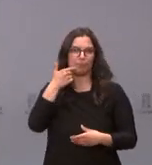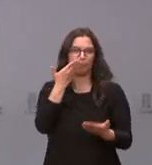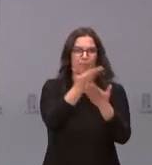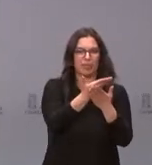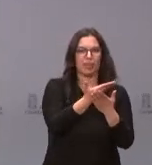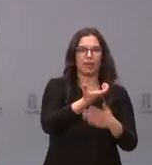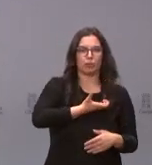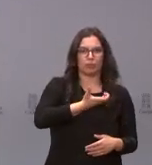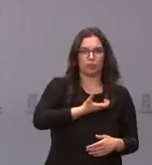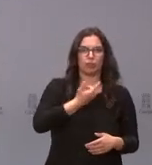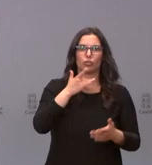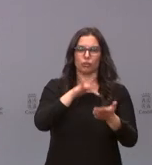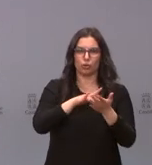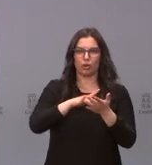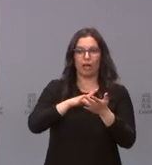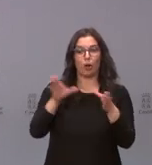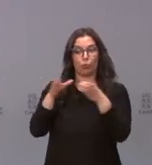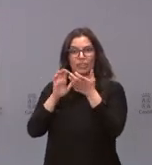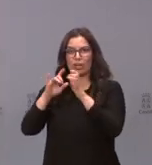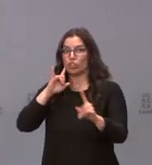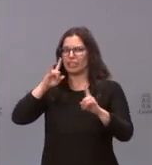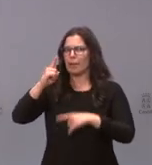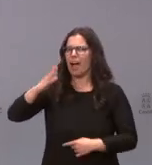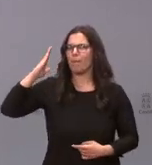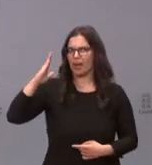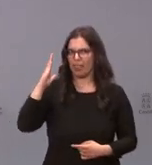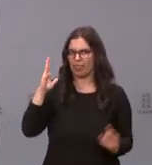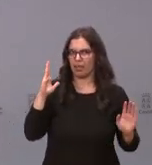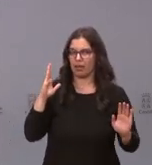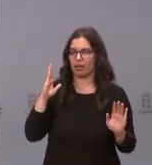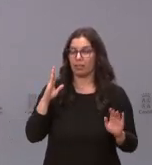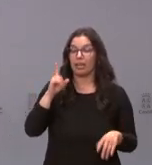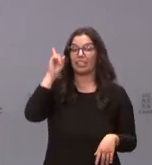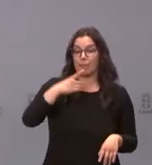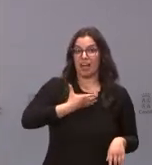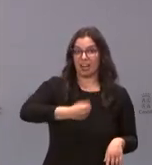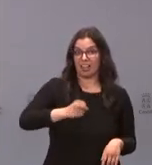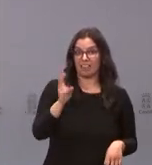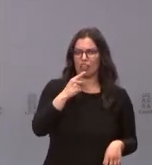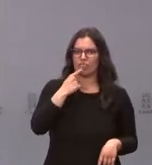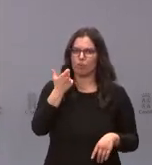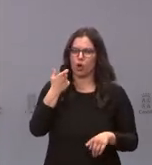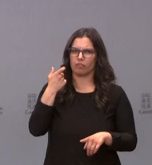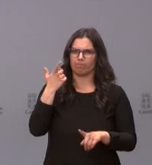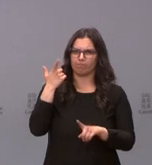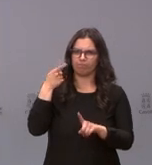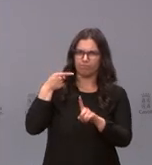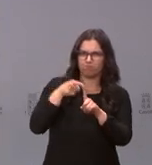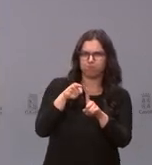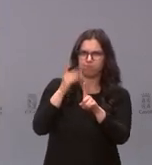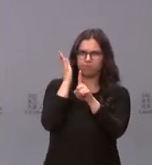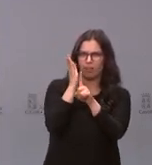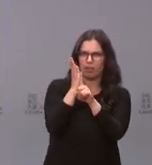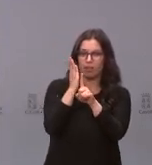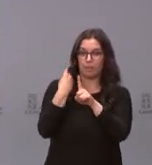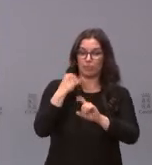llamadas amenazantes por parte de la Junta. Y es más, también el alcalde ha hablado de inquina hacia los actos programados